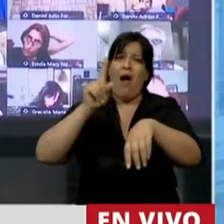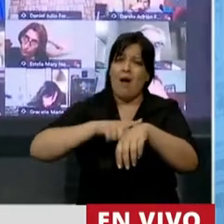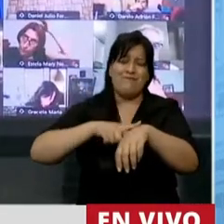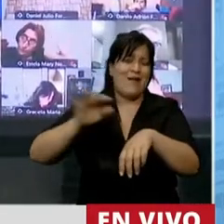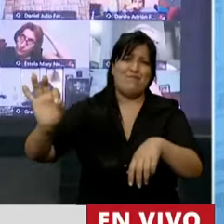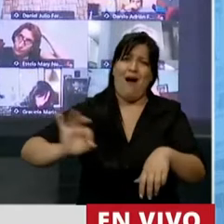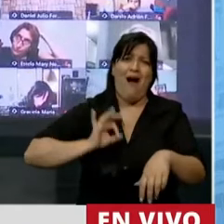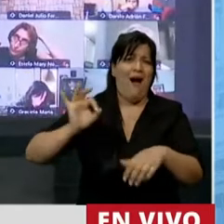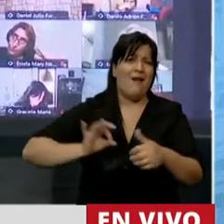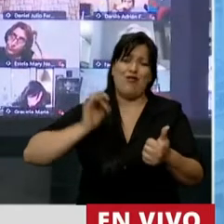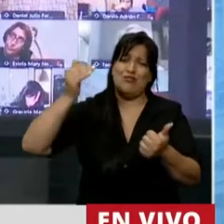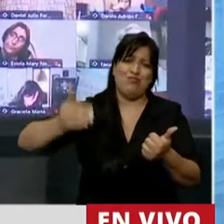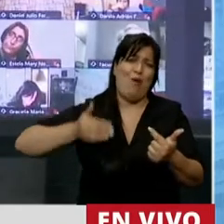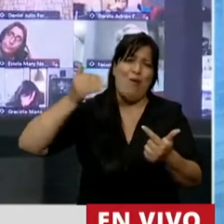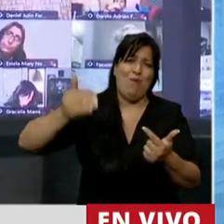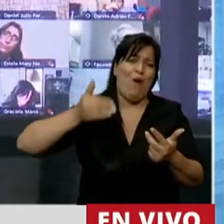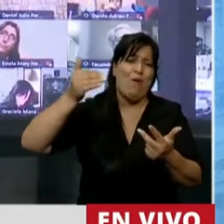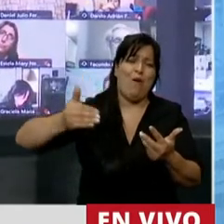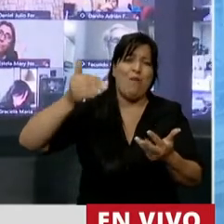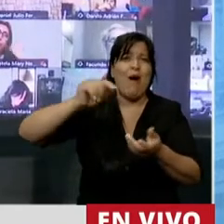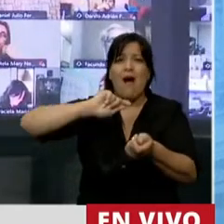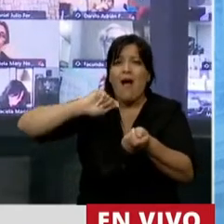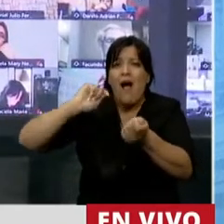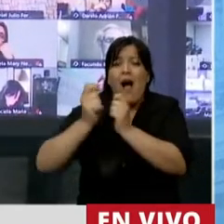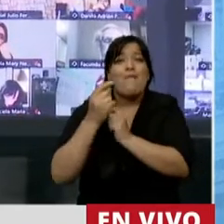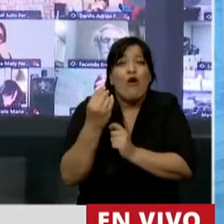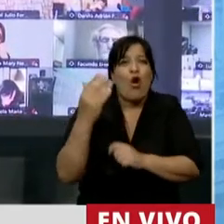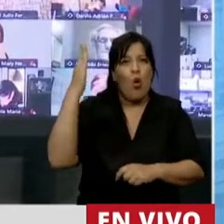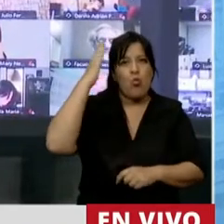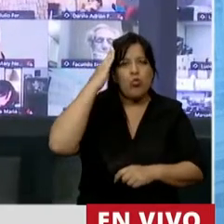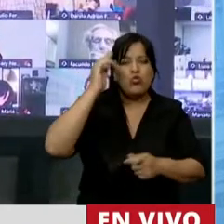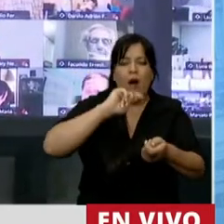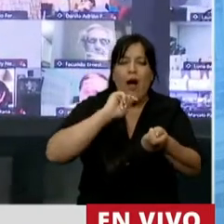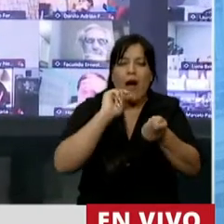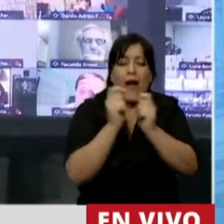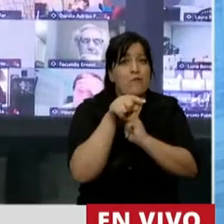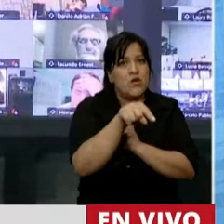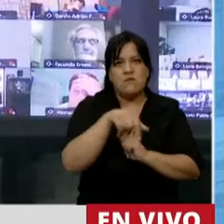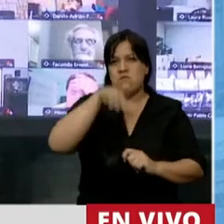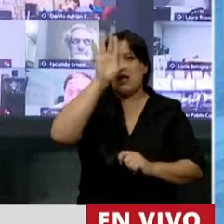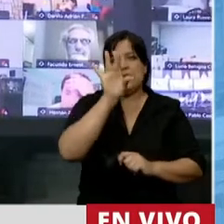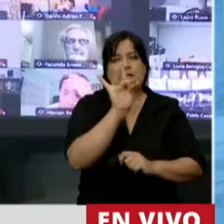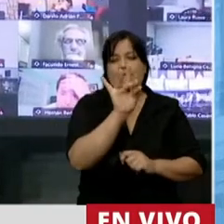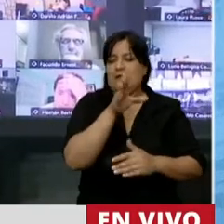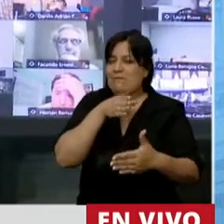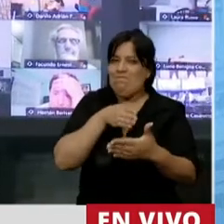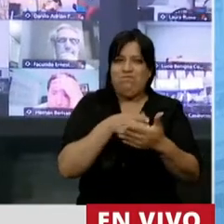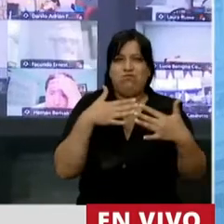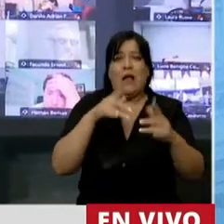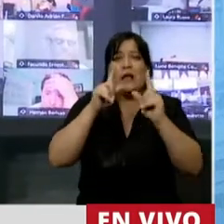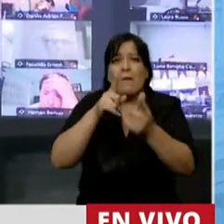años, décadas. Transformaciones culturales y quizá las más difíciles, las transformaciones